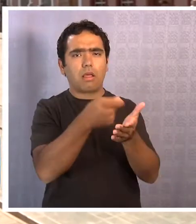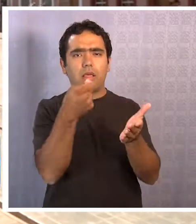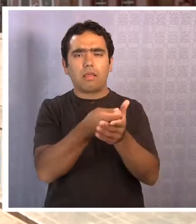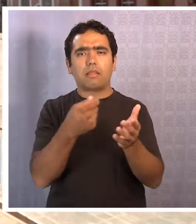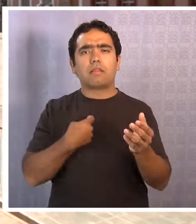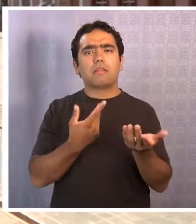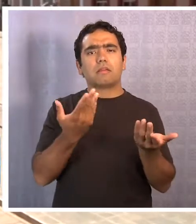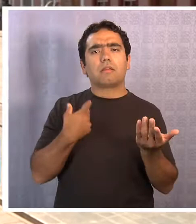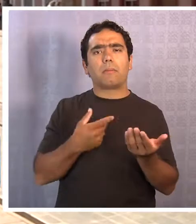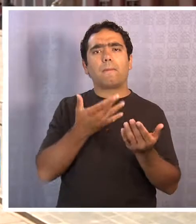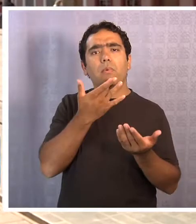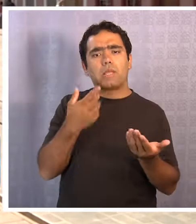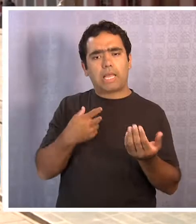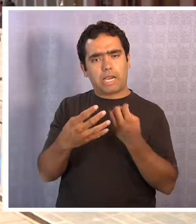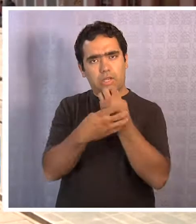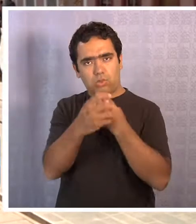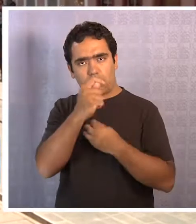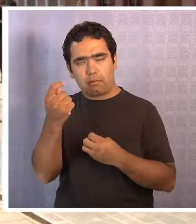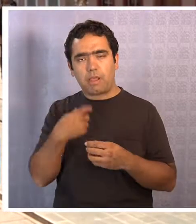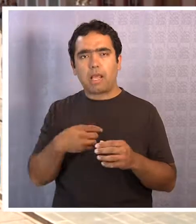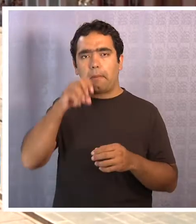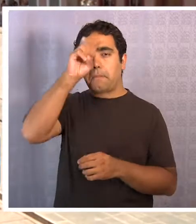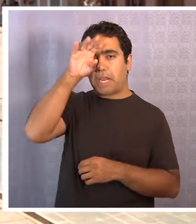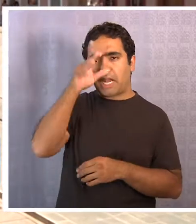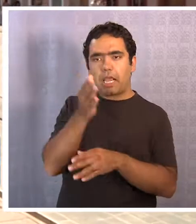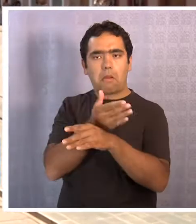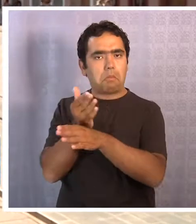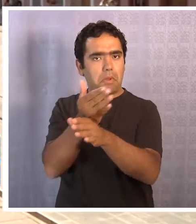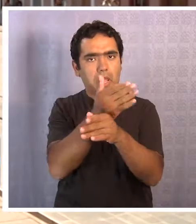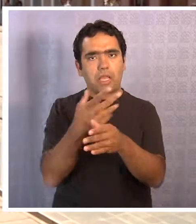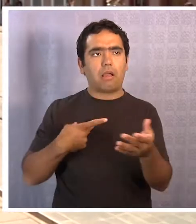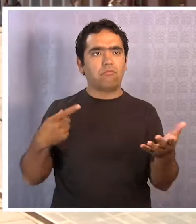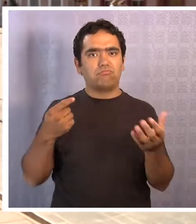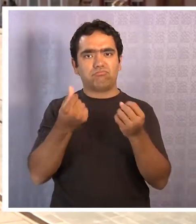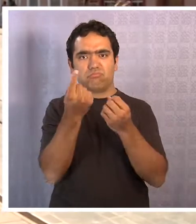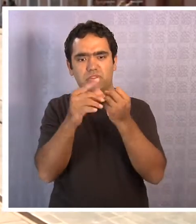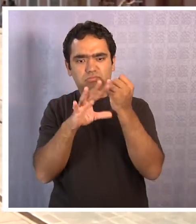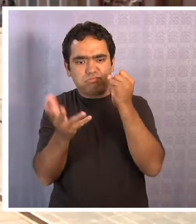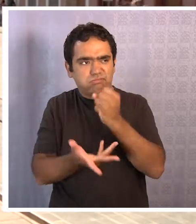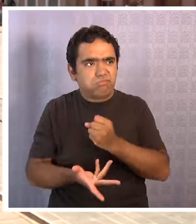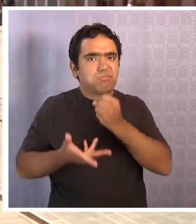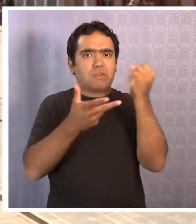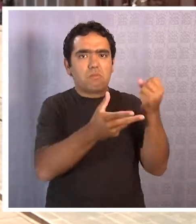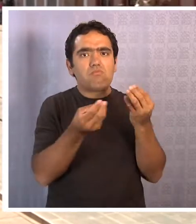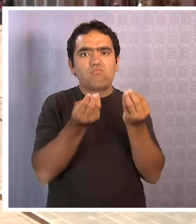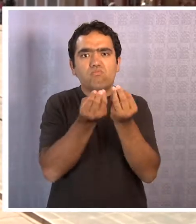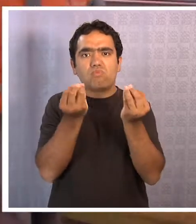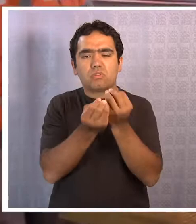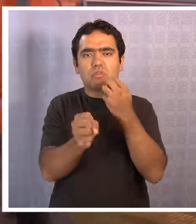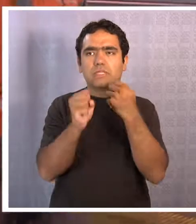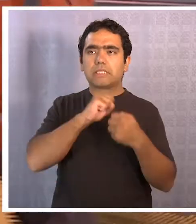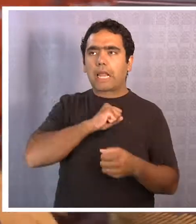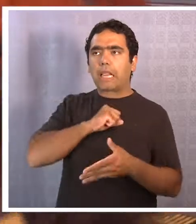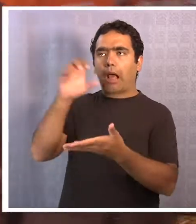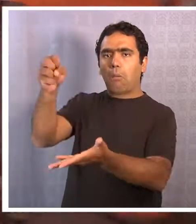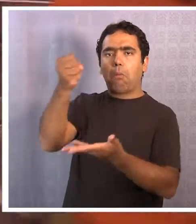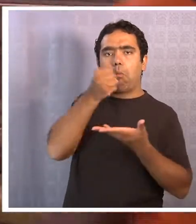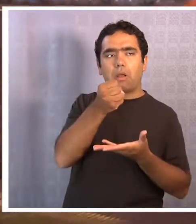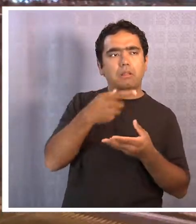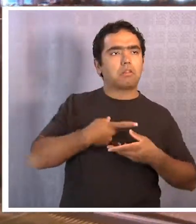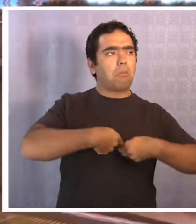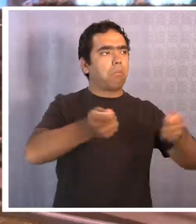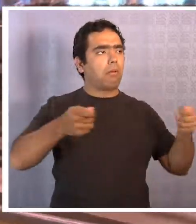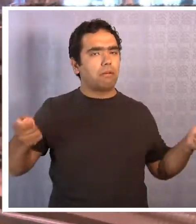los aspectos de la minería, la pesca y otros, ¿cómo se llama? riqueza. Yo creo que parte, por lo menos, de esos